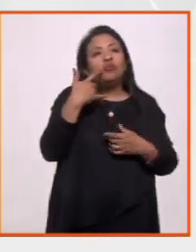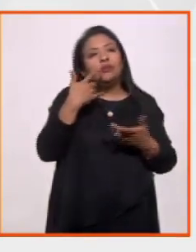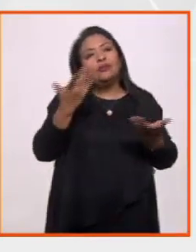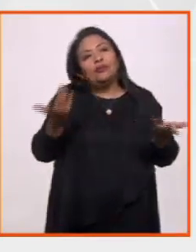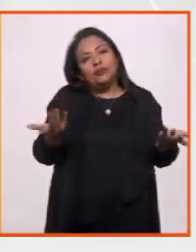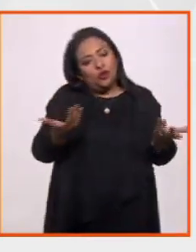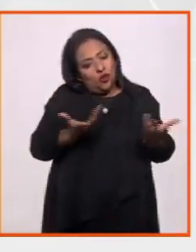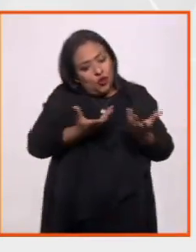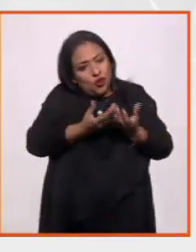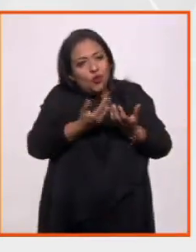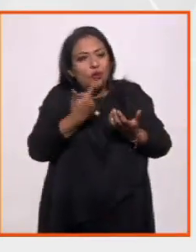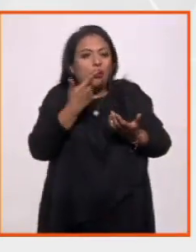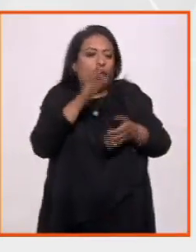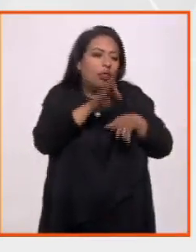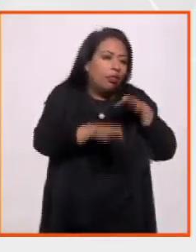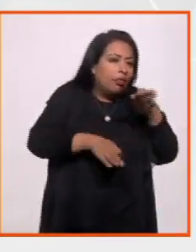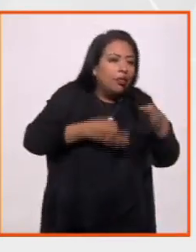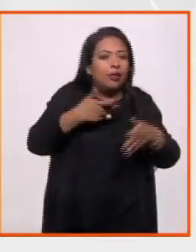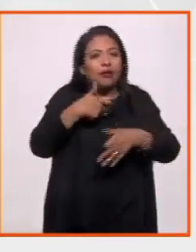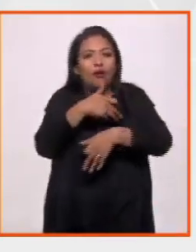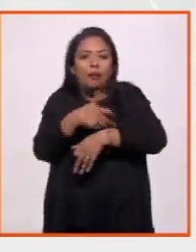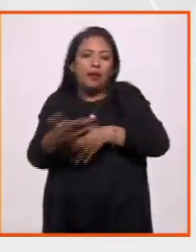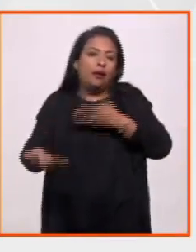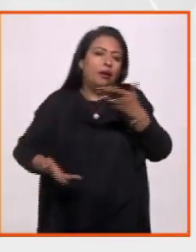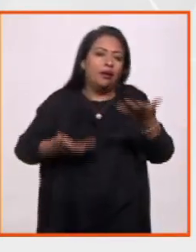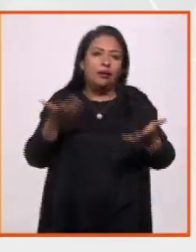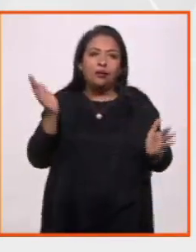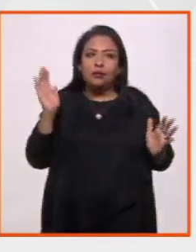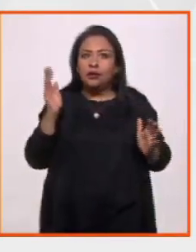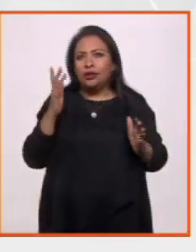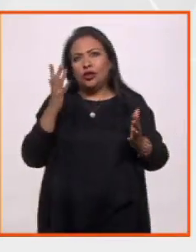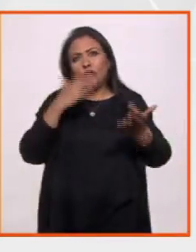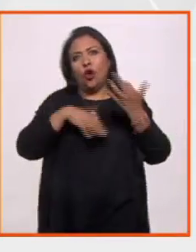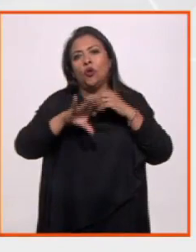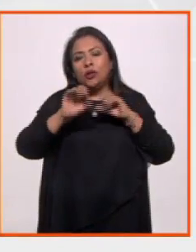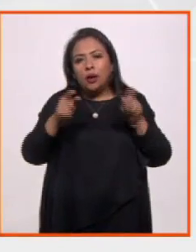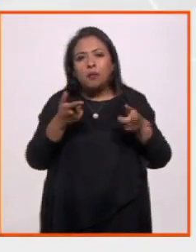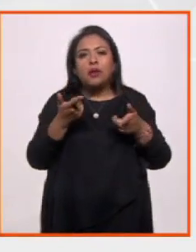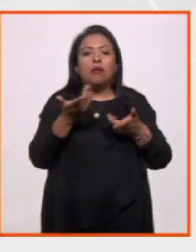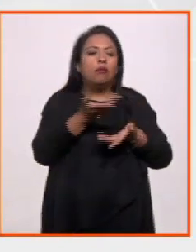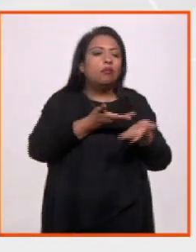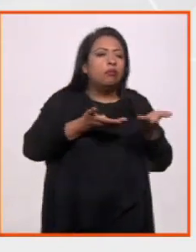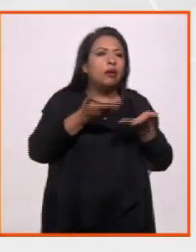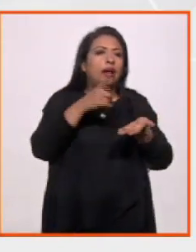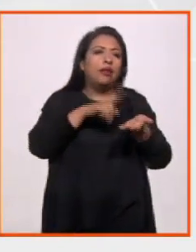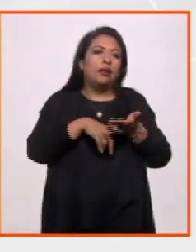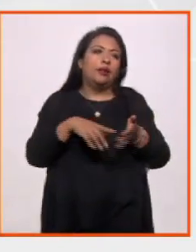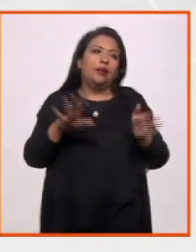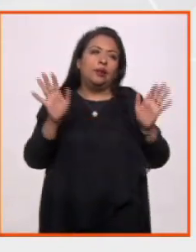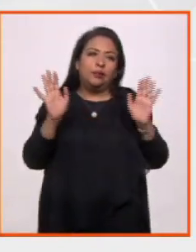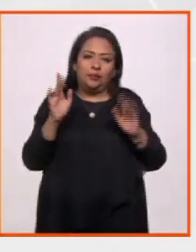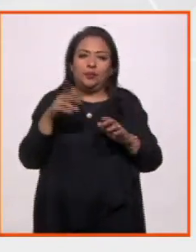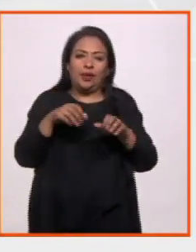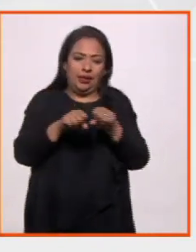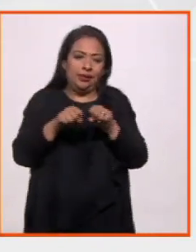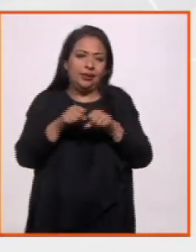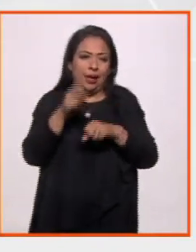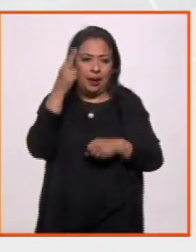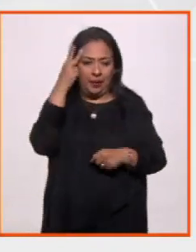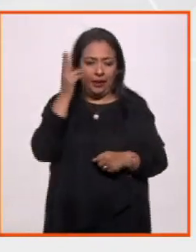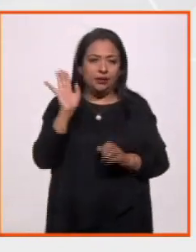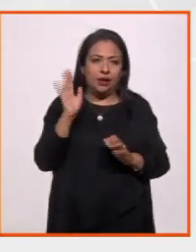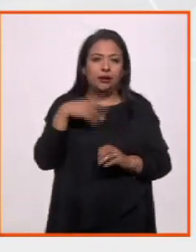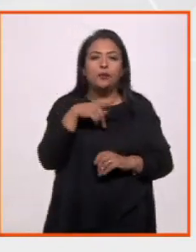tengo que estar al tanto de ellos también, y todo. O sea, se encarga de todo, y además va a estar haciendo socialitos, en la sala de Villas Artes.